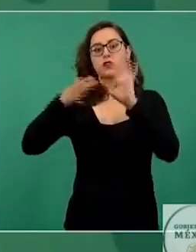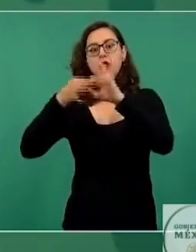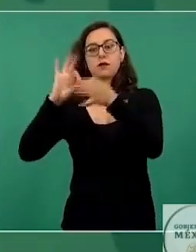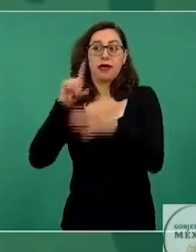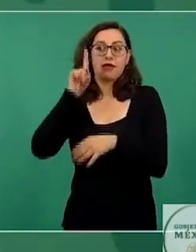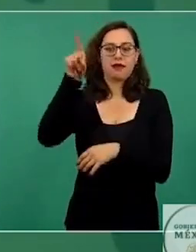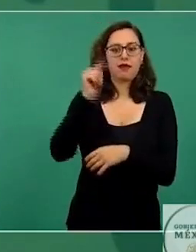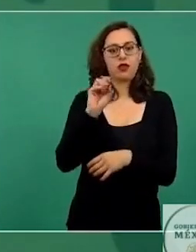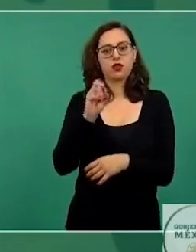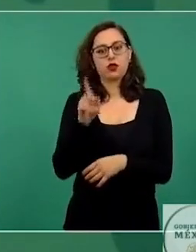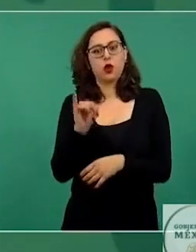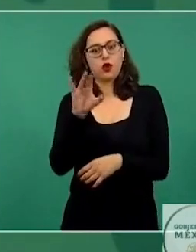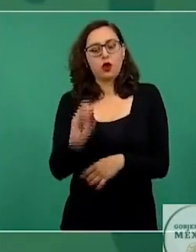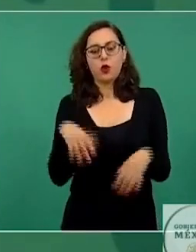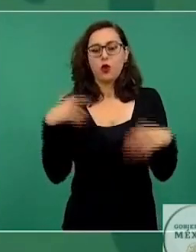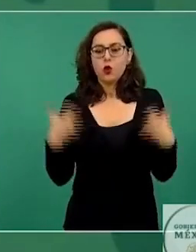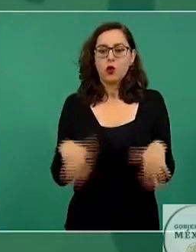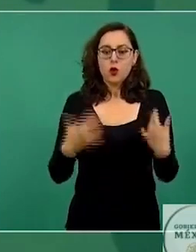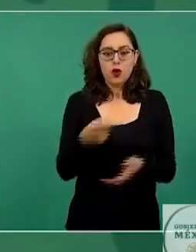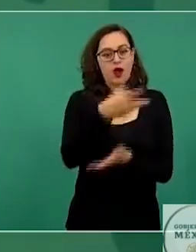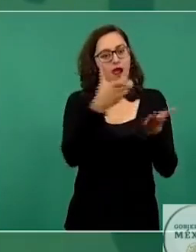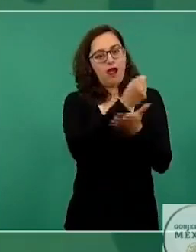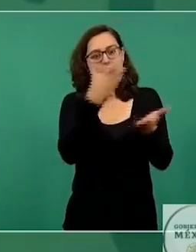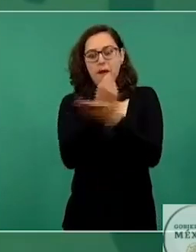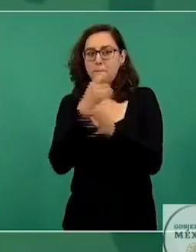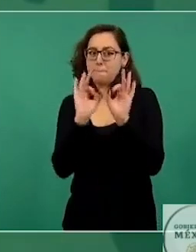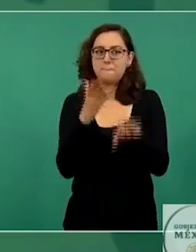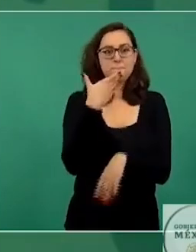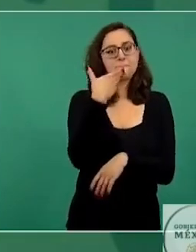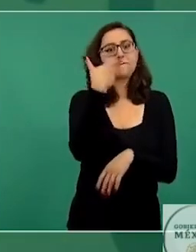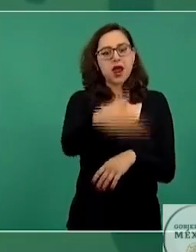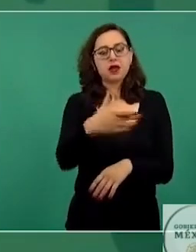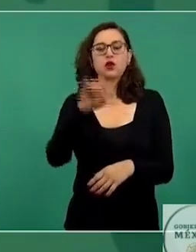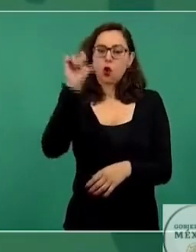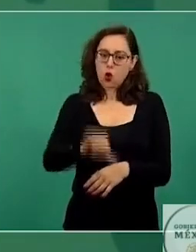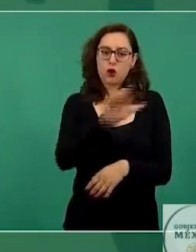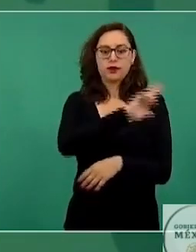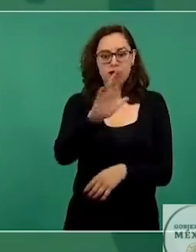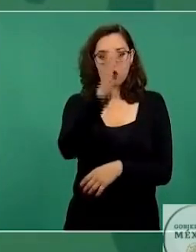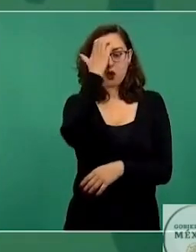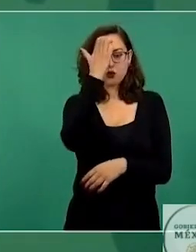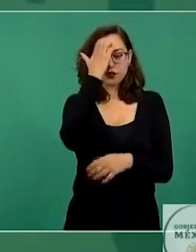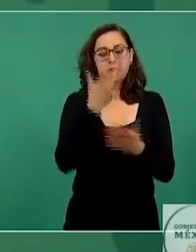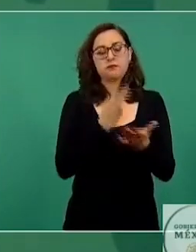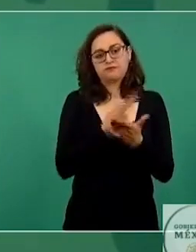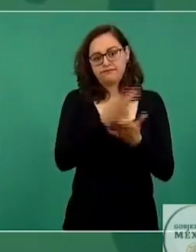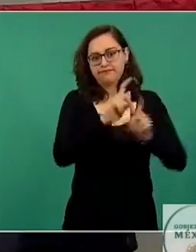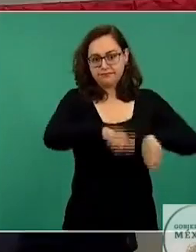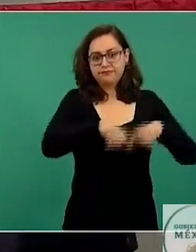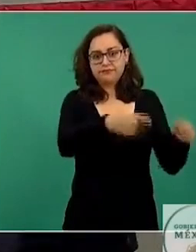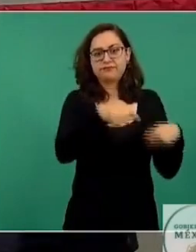muy buenos resultados. Nos sentimos muy orgullosos los mexicanos